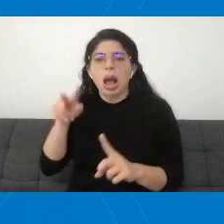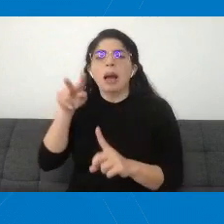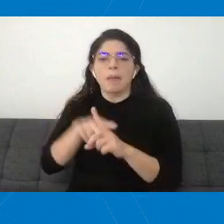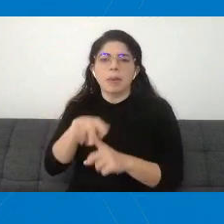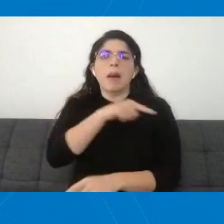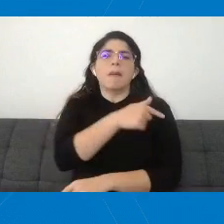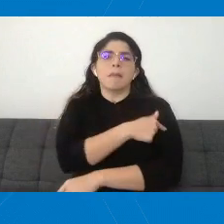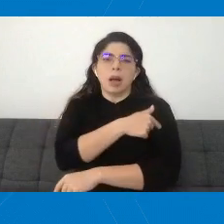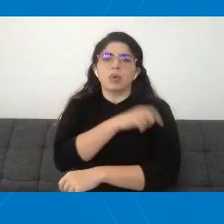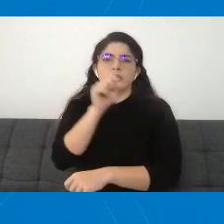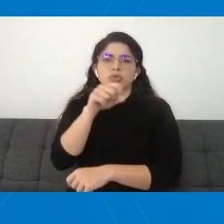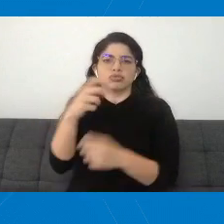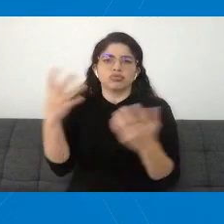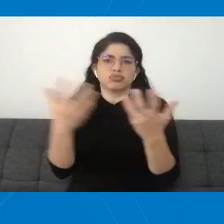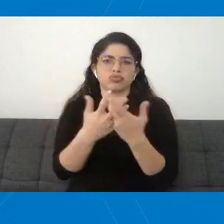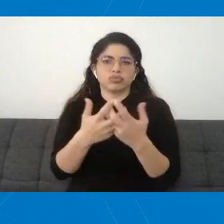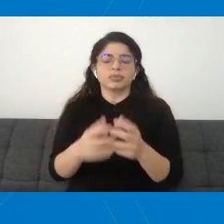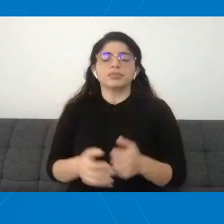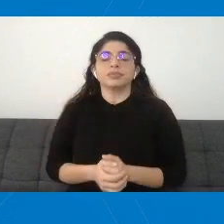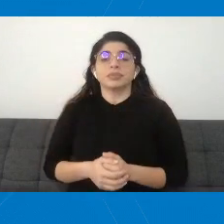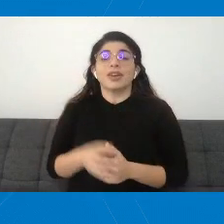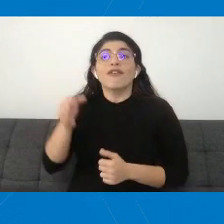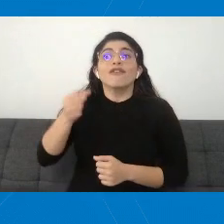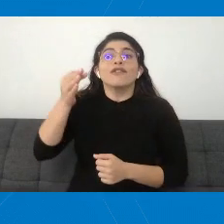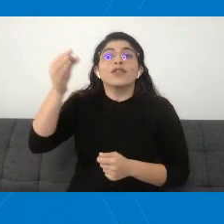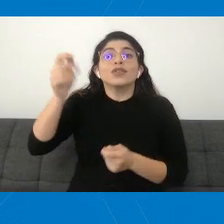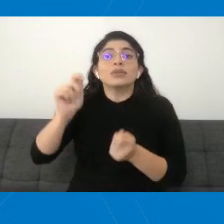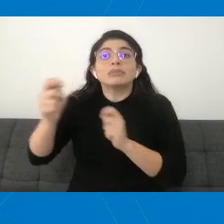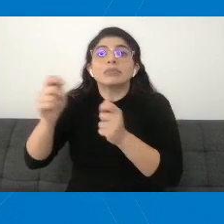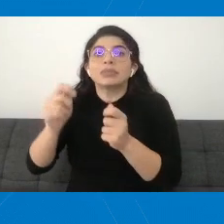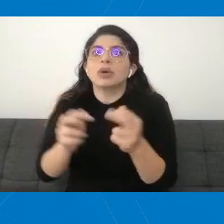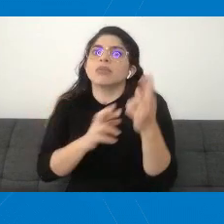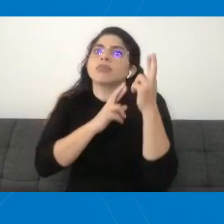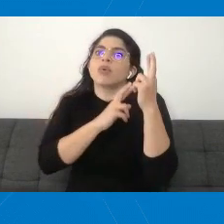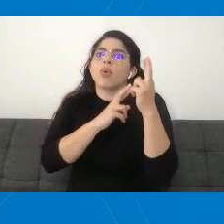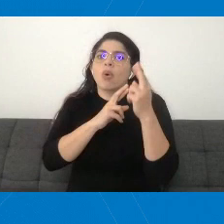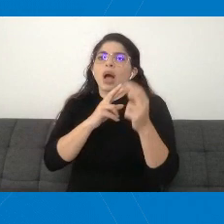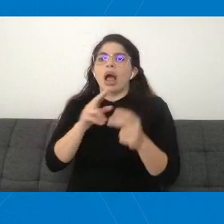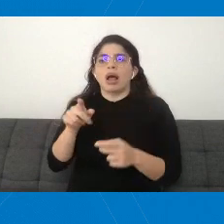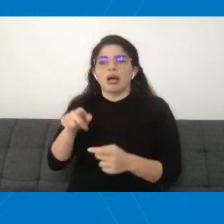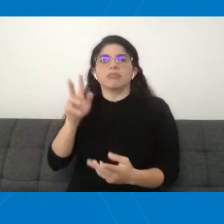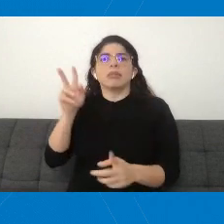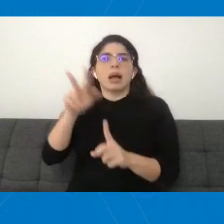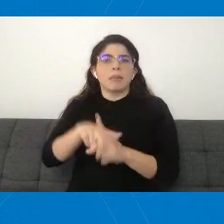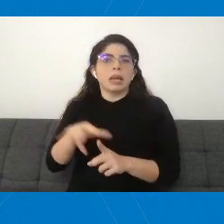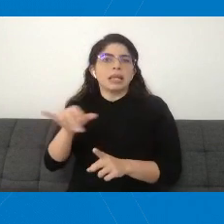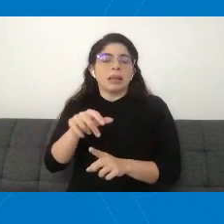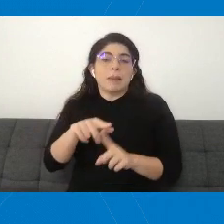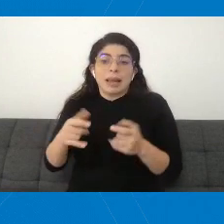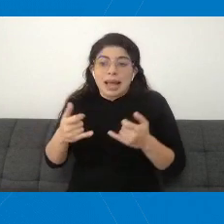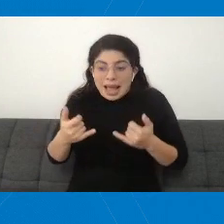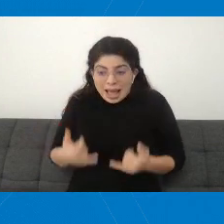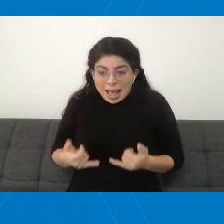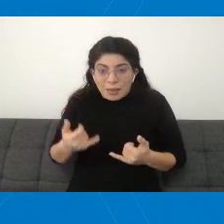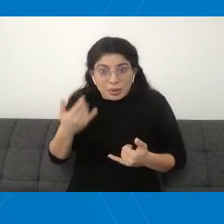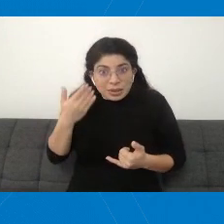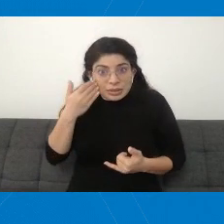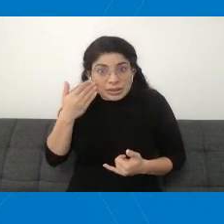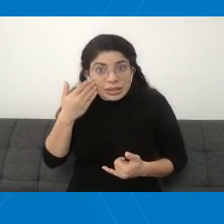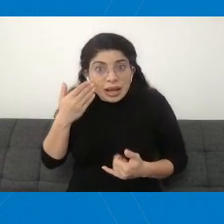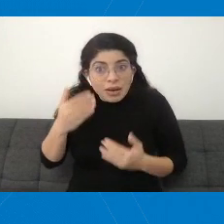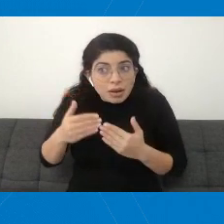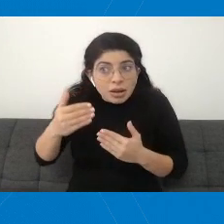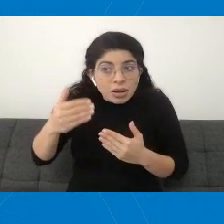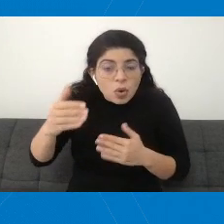Sobre las variantes que vengan a futuro, pues esperamos que tengan el mismo comportamiento, pero no se puede saber específicamente cómo va actuar